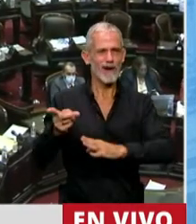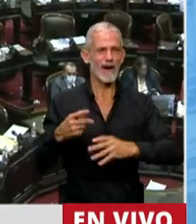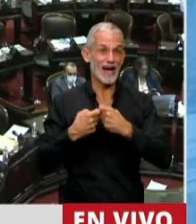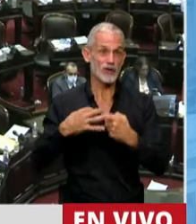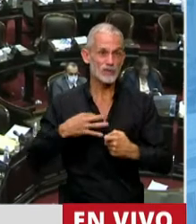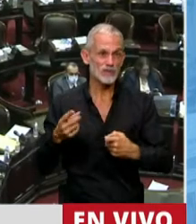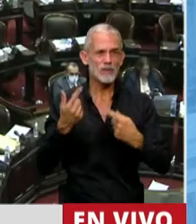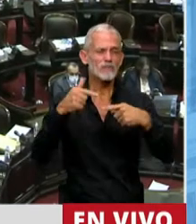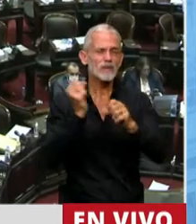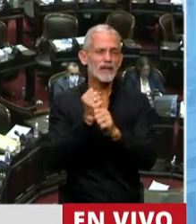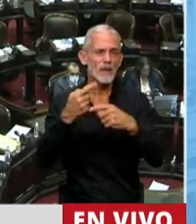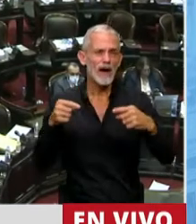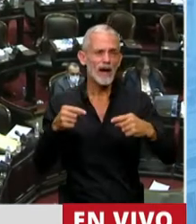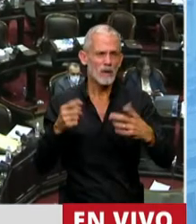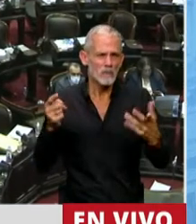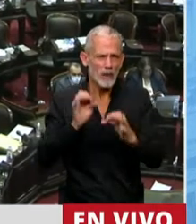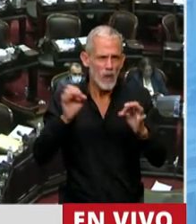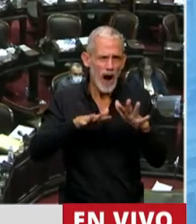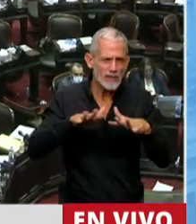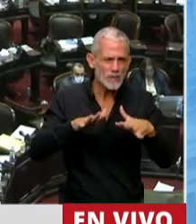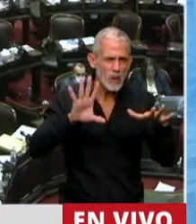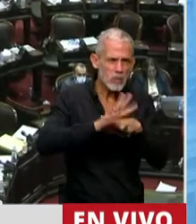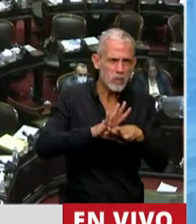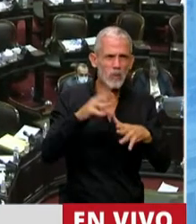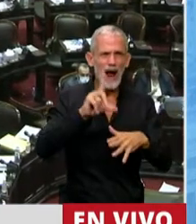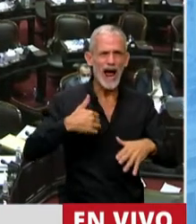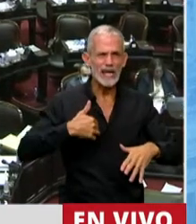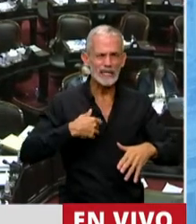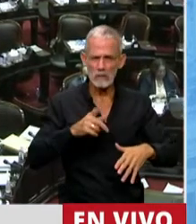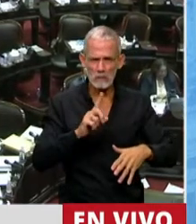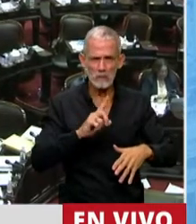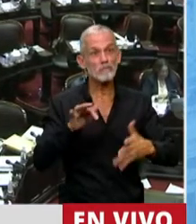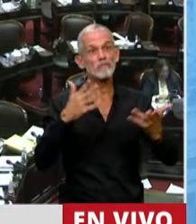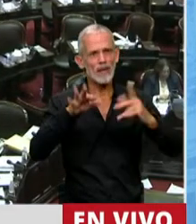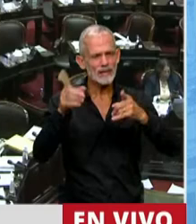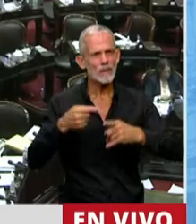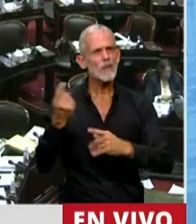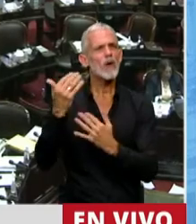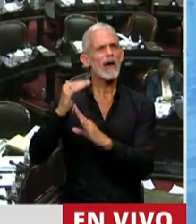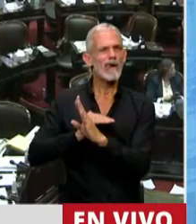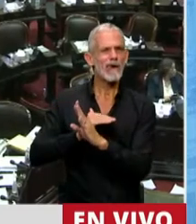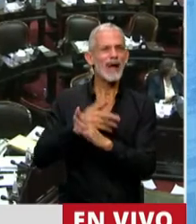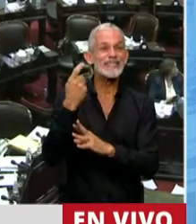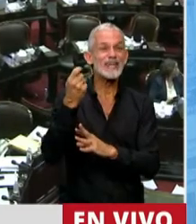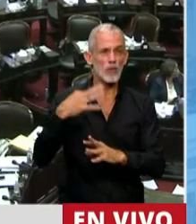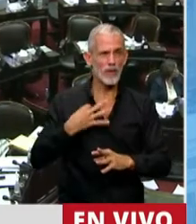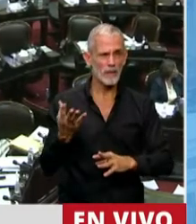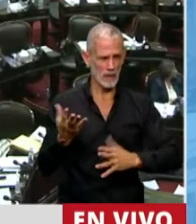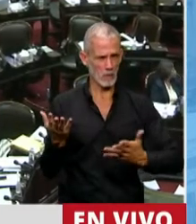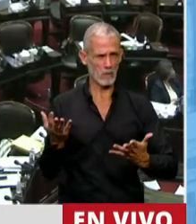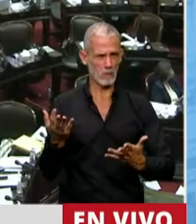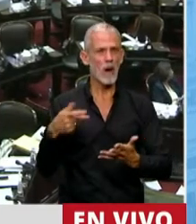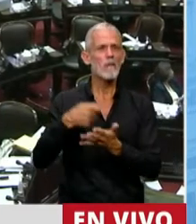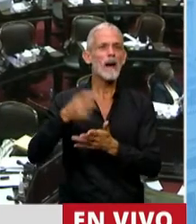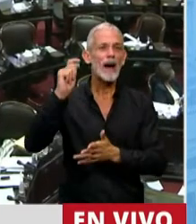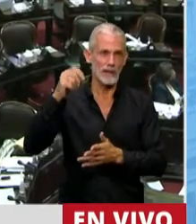a ninguna de las actividades estratégicas para el país, también permite que deduzcan seguros de vida, que por supuesto los